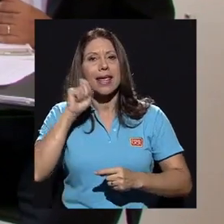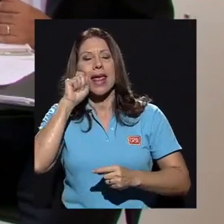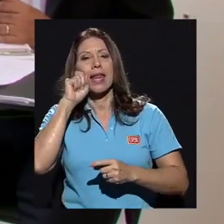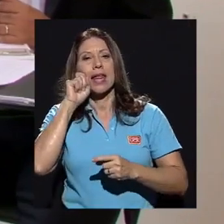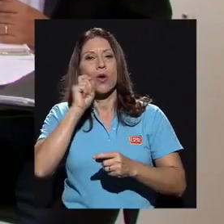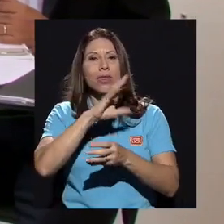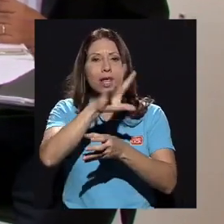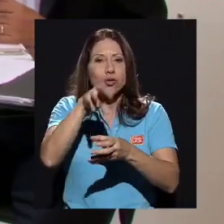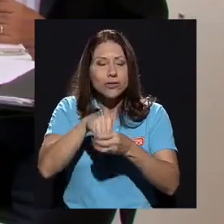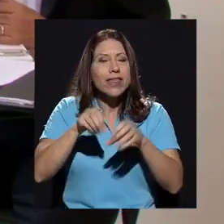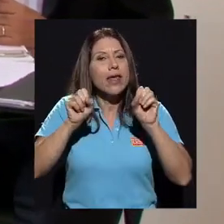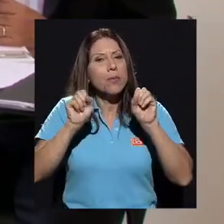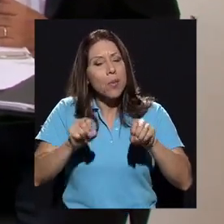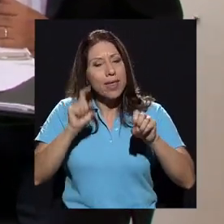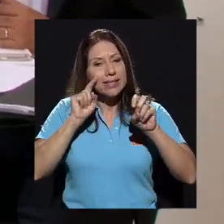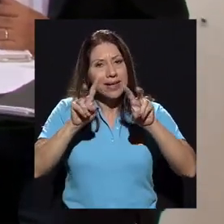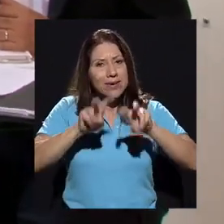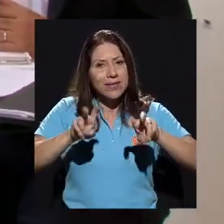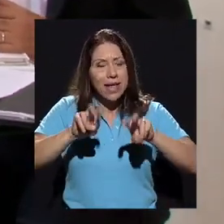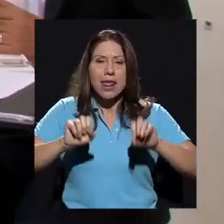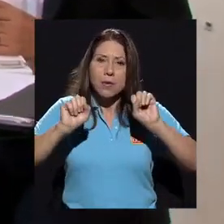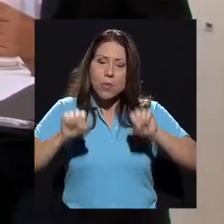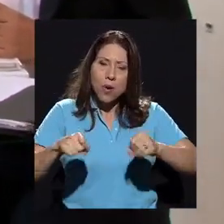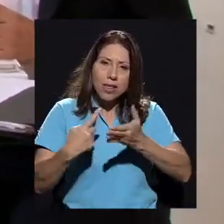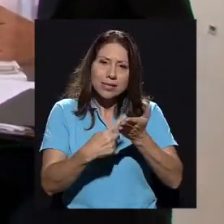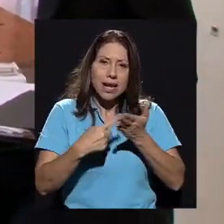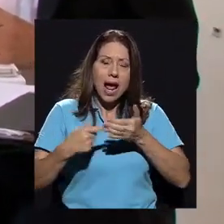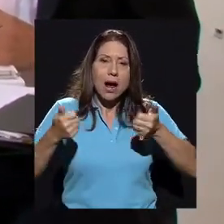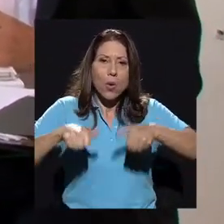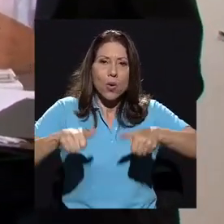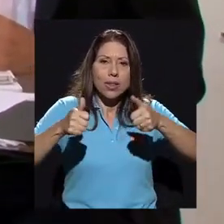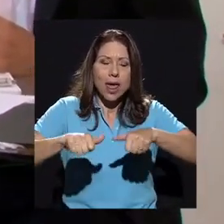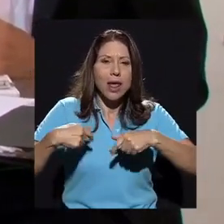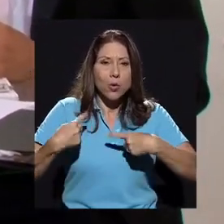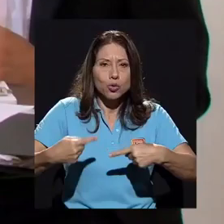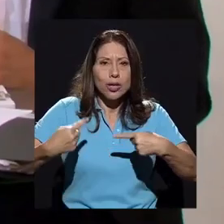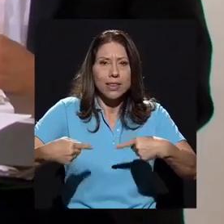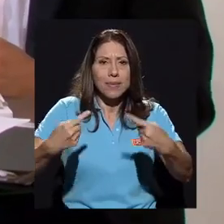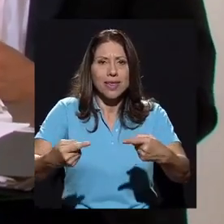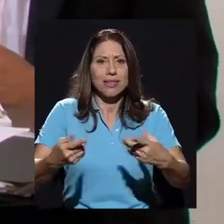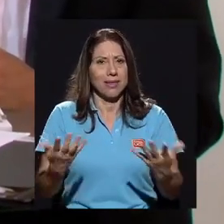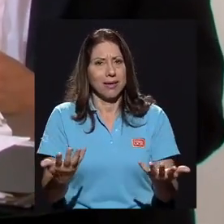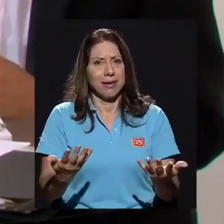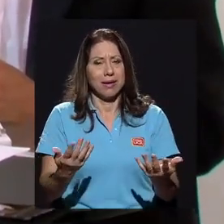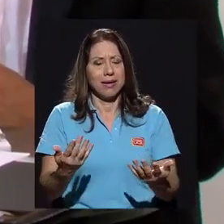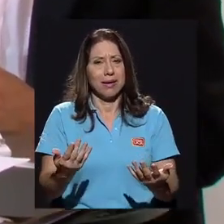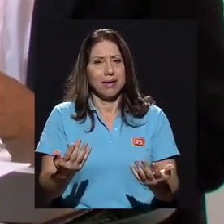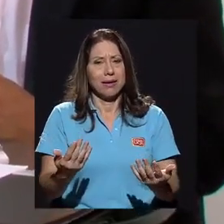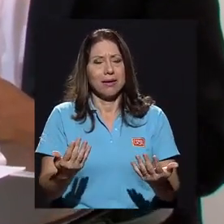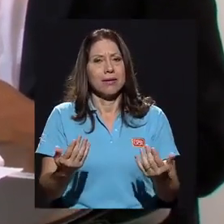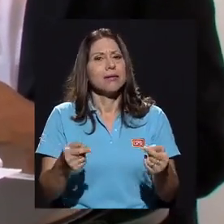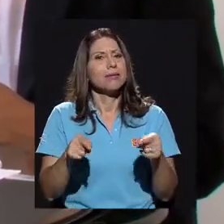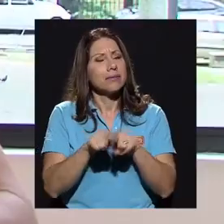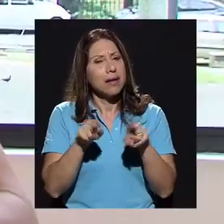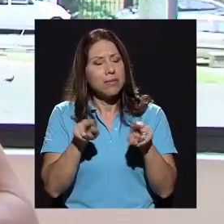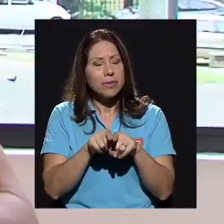inclusividad pueda ser revisada y pueda ser acordada constantemente, no omitiendo también,